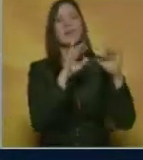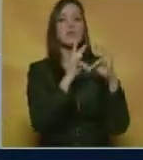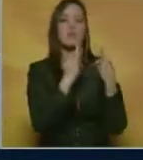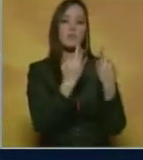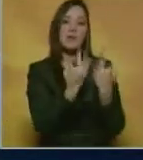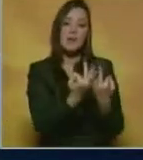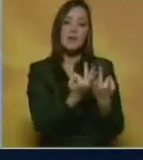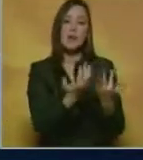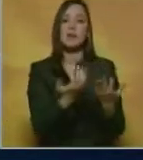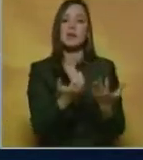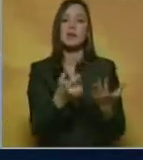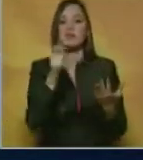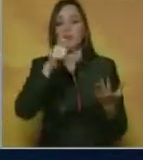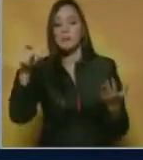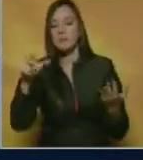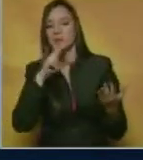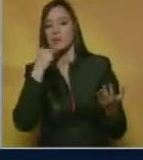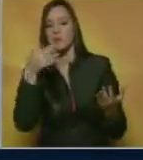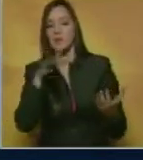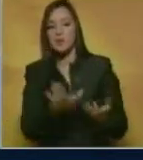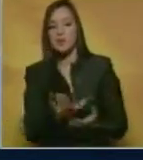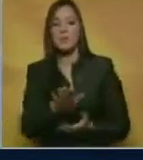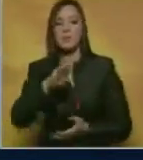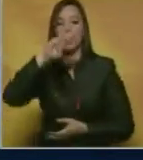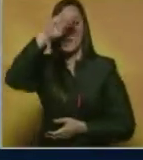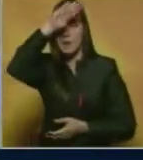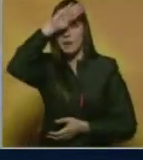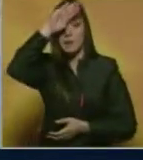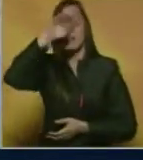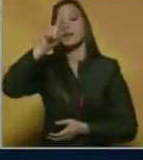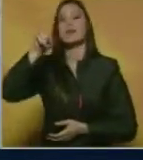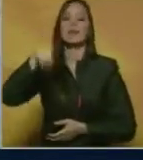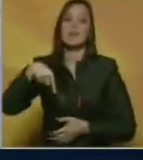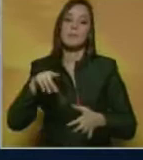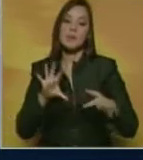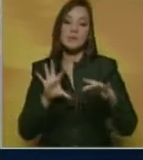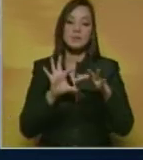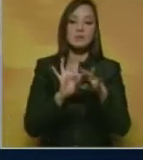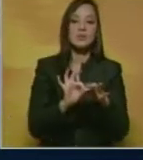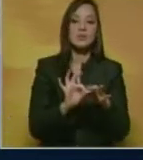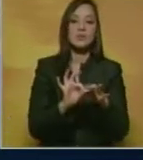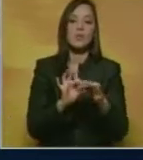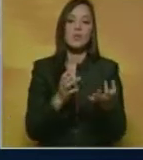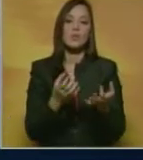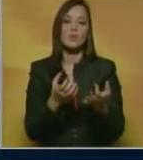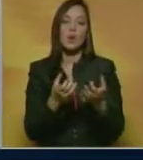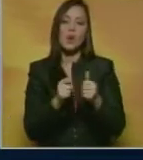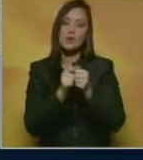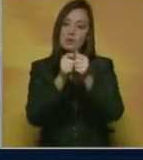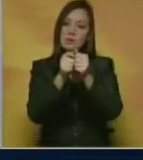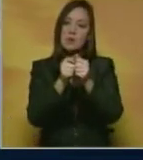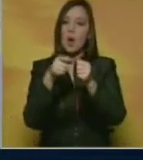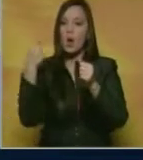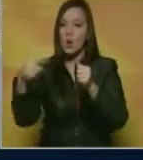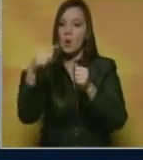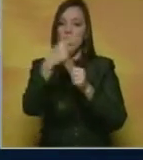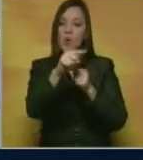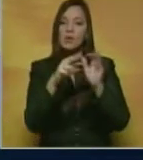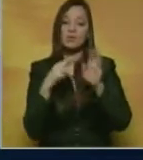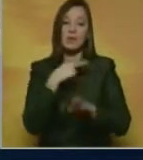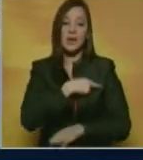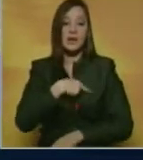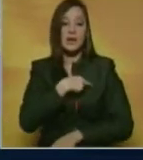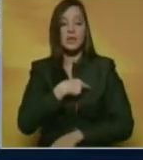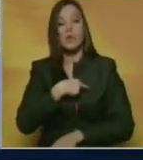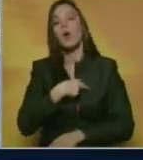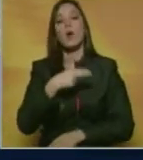perdieron la vida en la tragedia. El Santo Padre también se unió a una ceremonia en la que participaron representantes de otras religiones como la